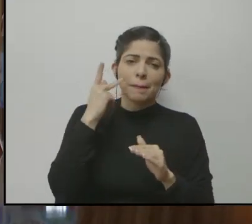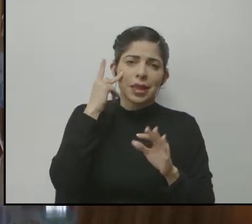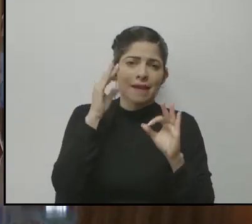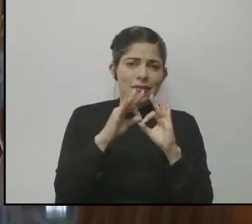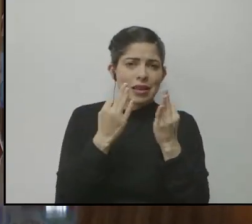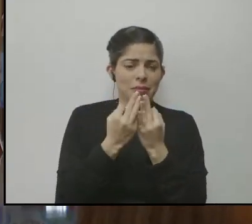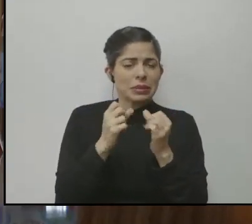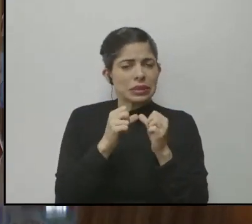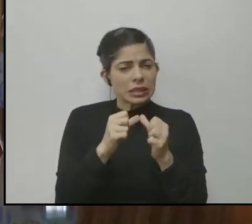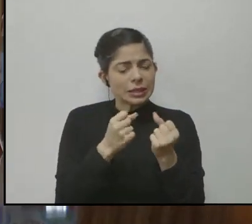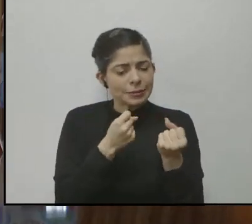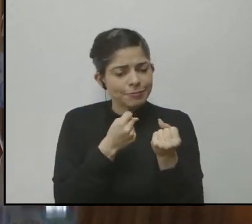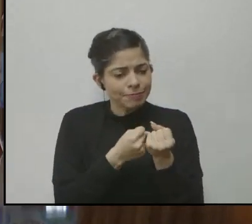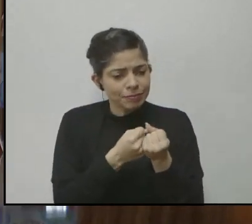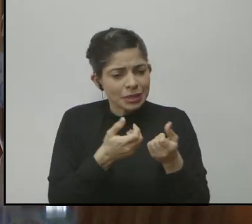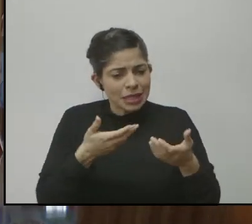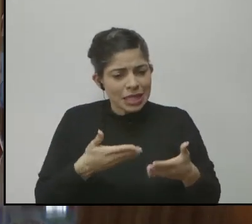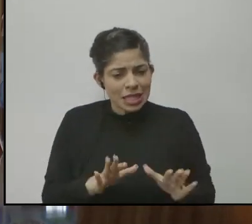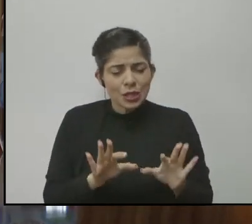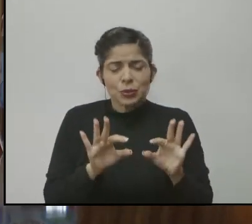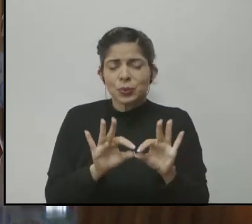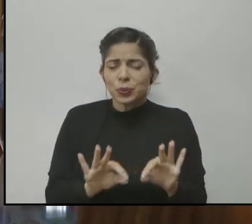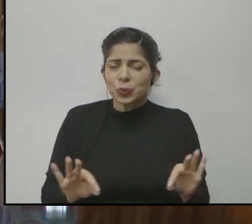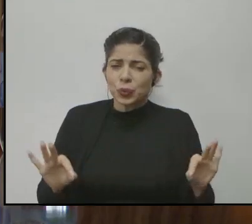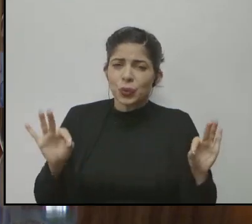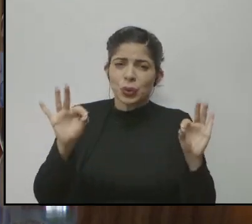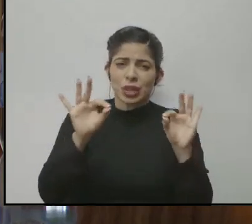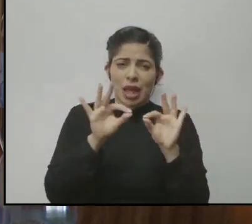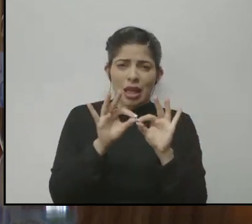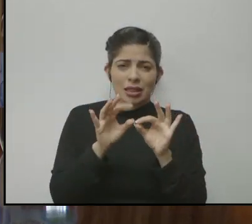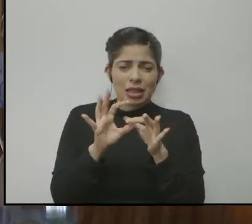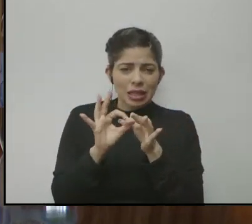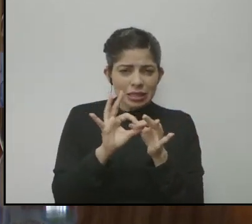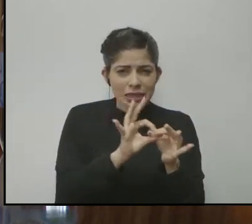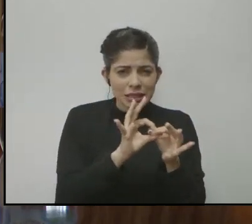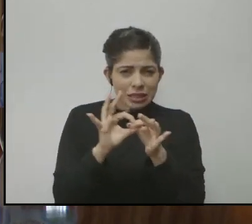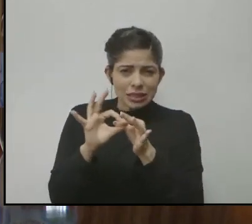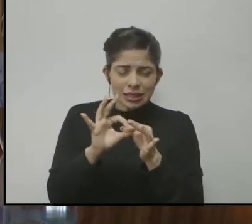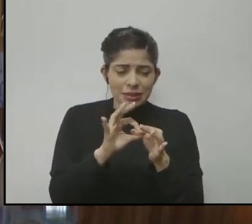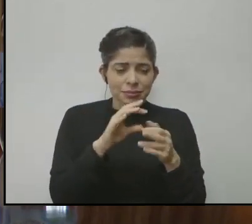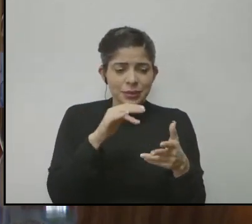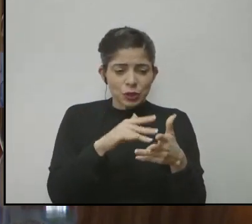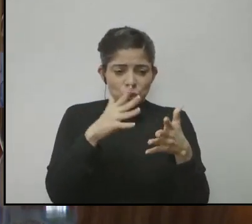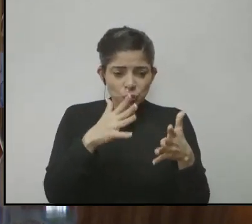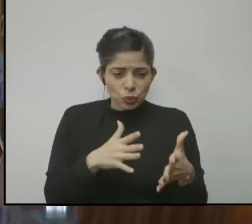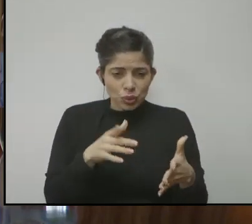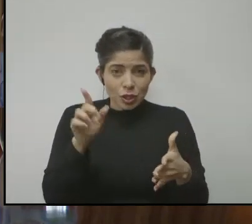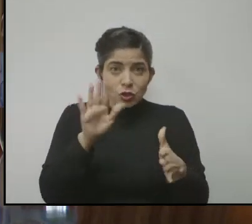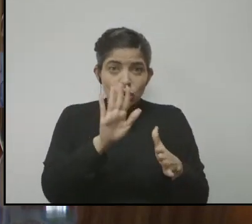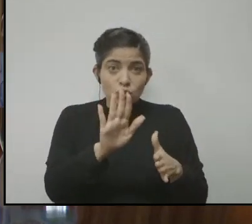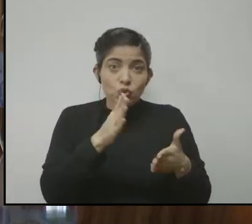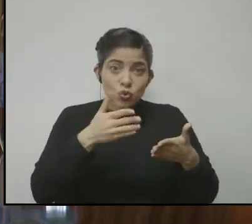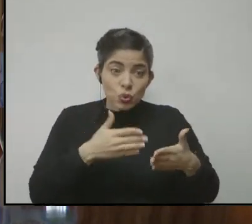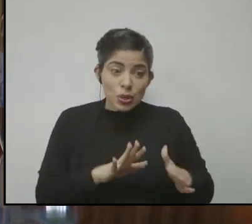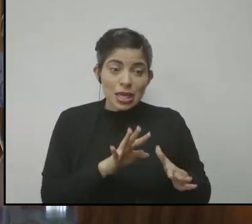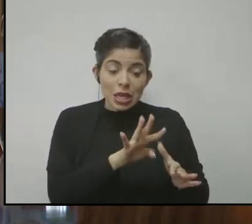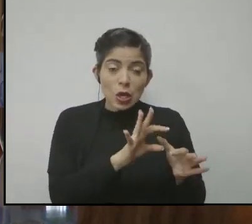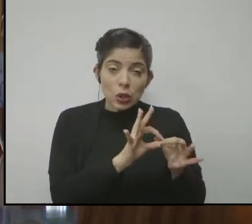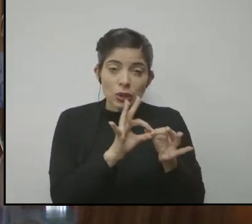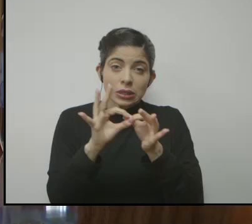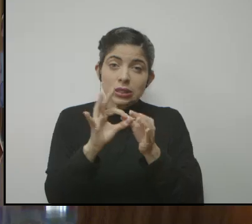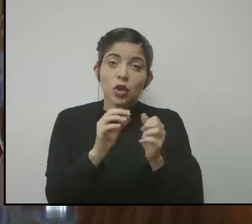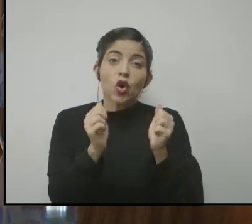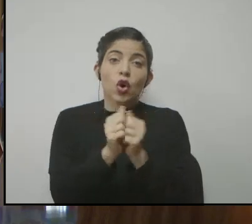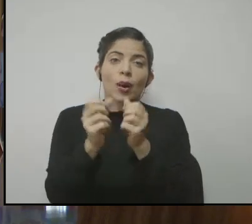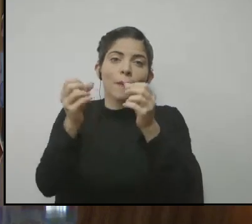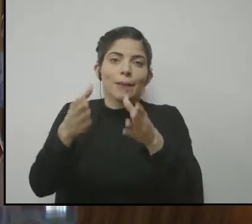familia a seguir apoyando a sus hijos es muy pero muy importante esa conexión del estudiante, de su hijo, de su hija con el